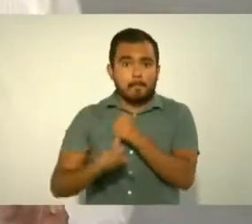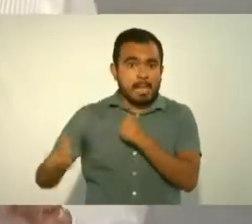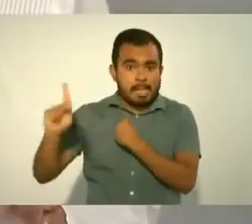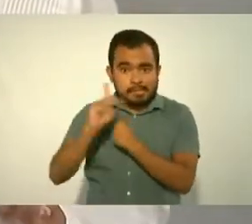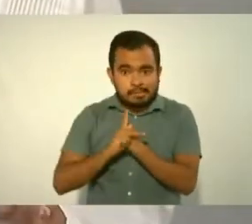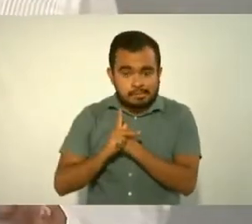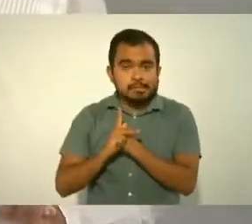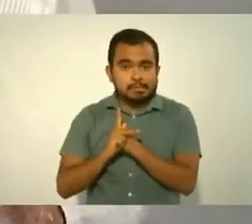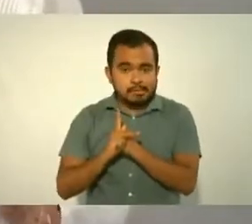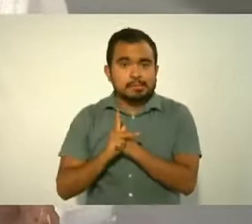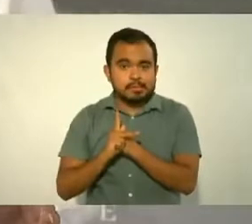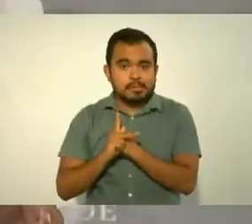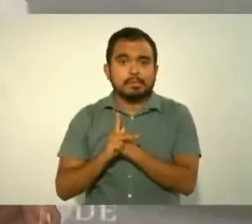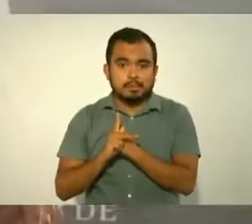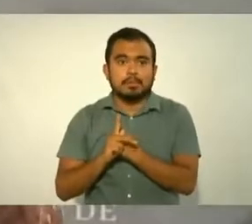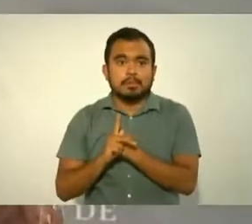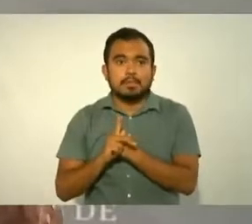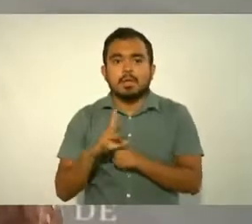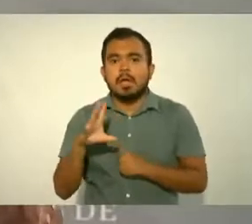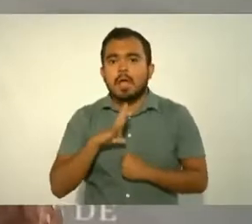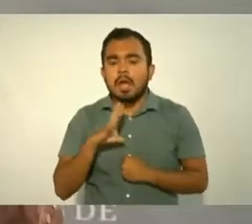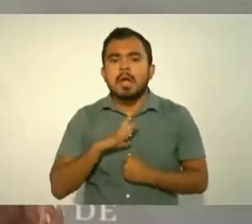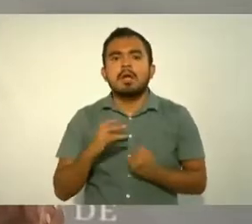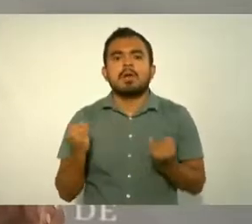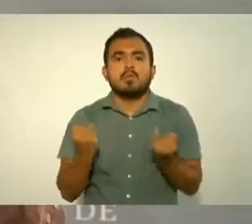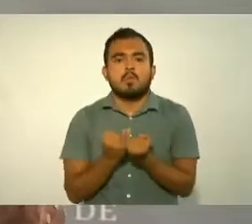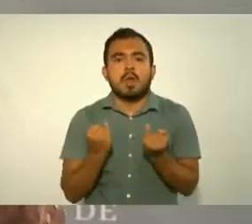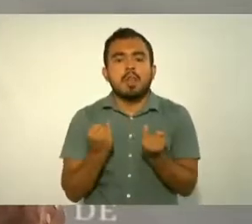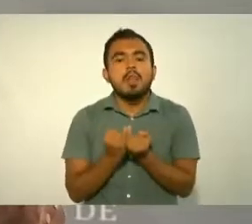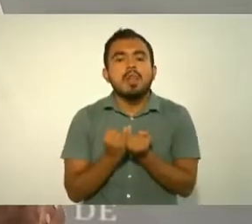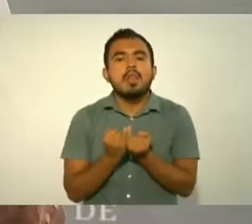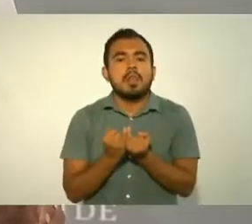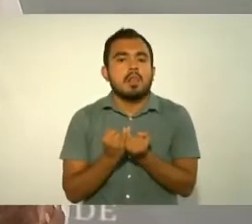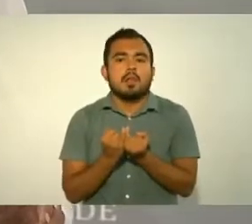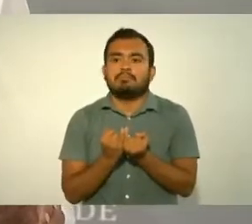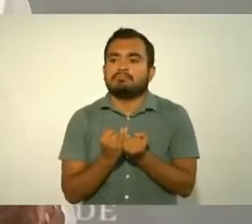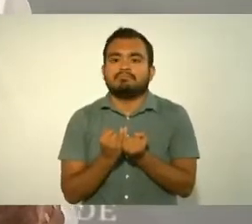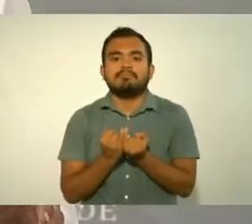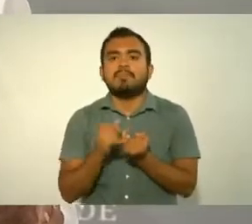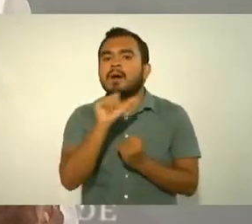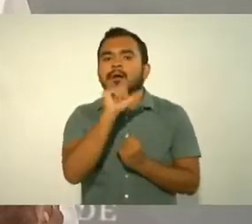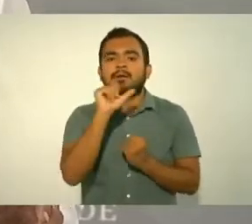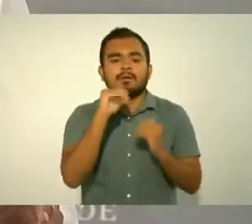hay asilos de ancianos,